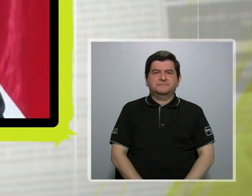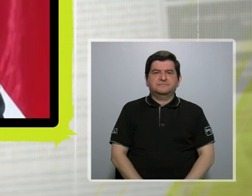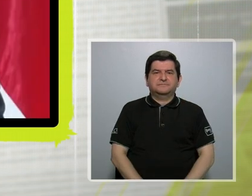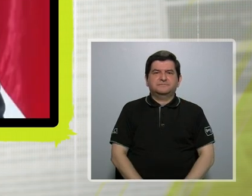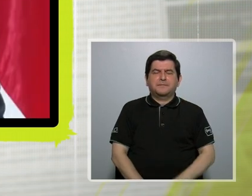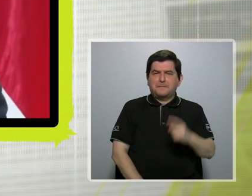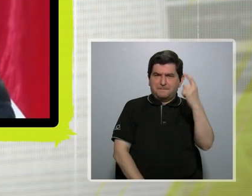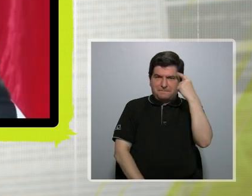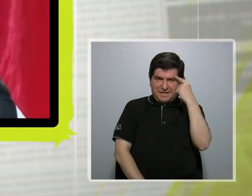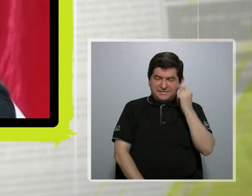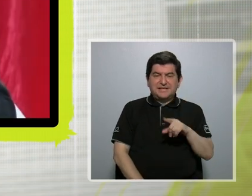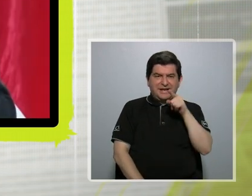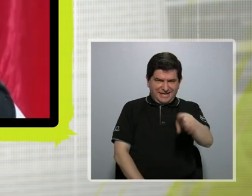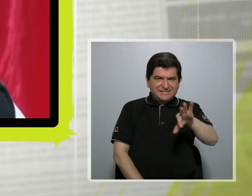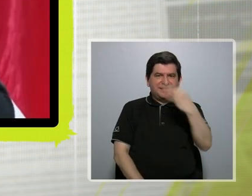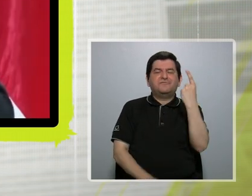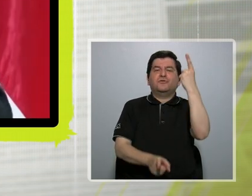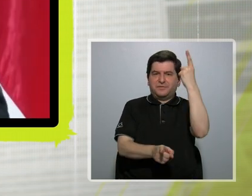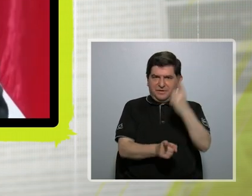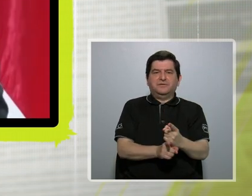Consideramos que así debe ser.